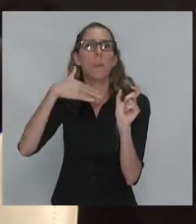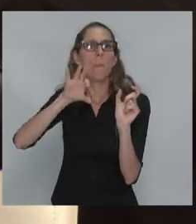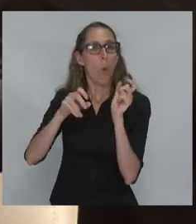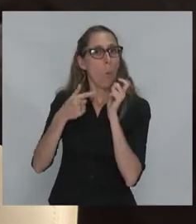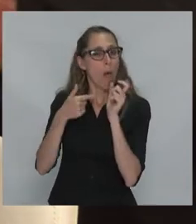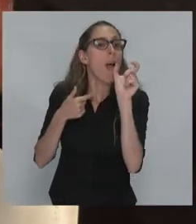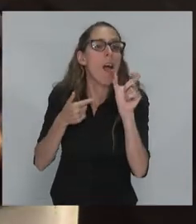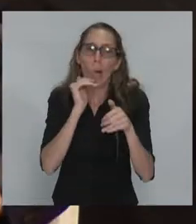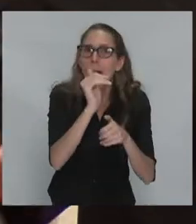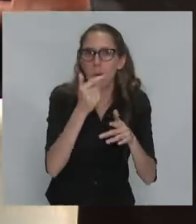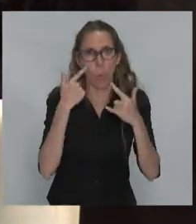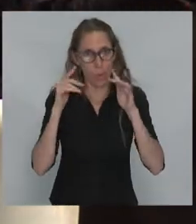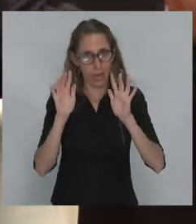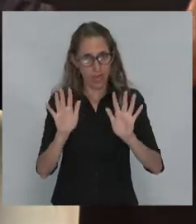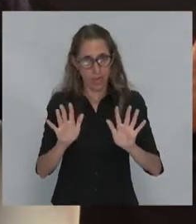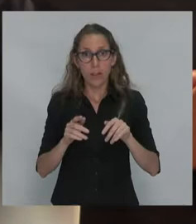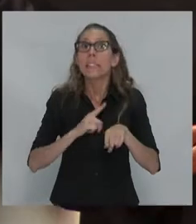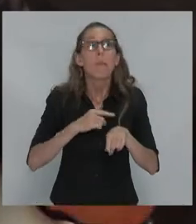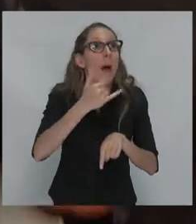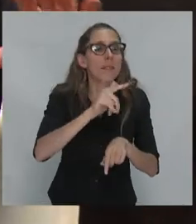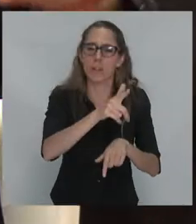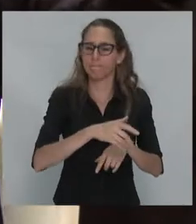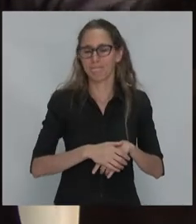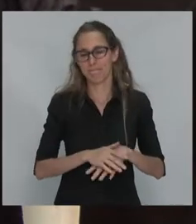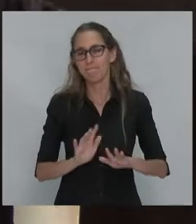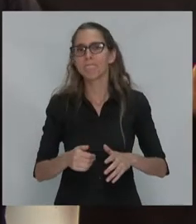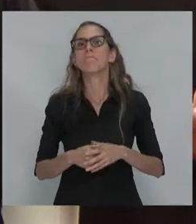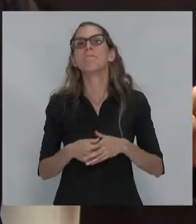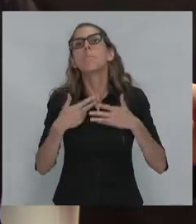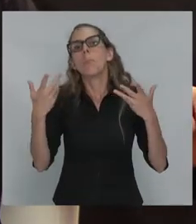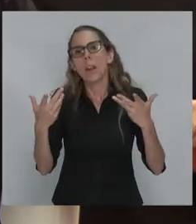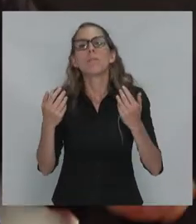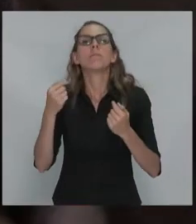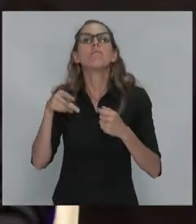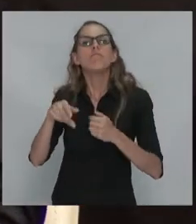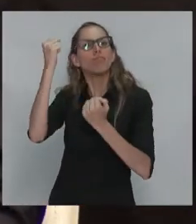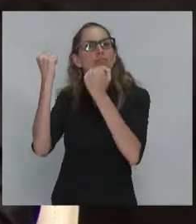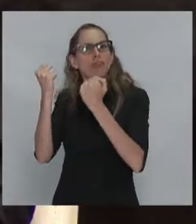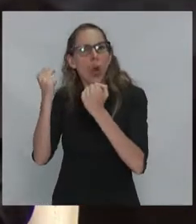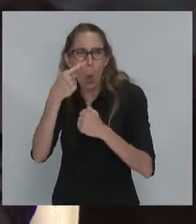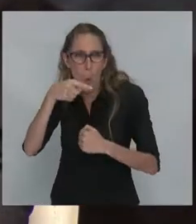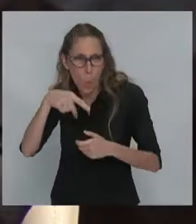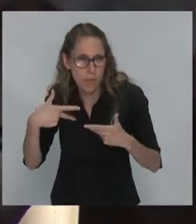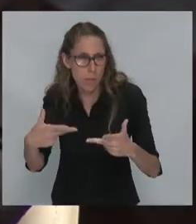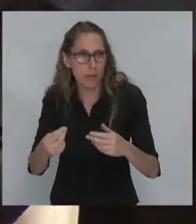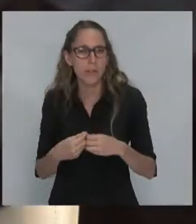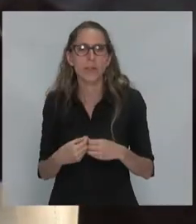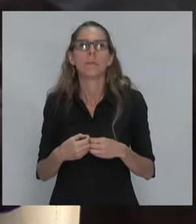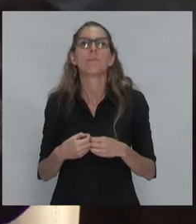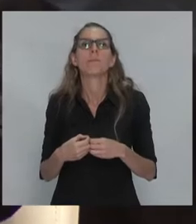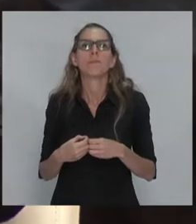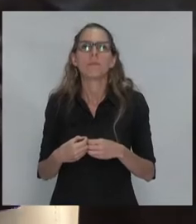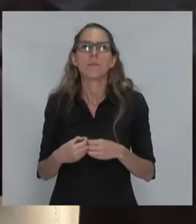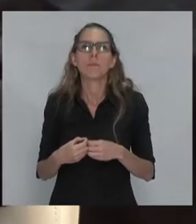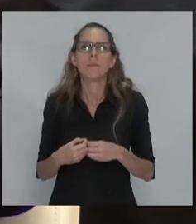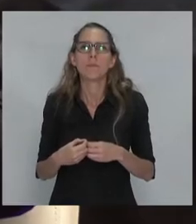Tengo un minuto, para terminar. Frente a un economista. Bueno, ¿qué se pasa? La